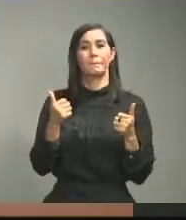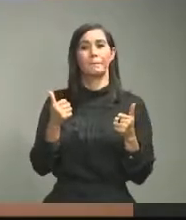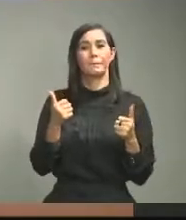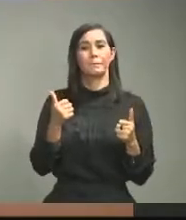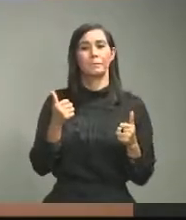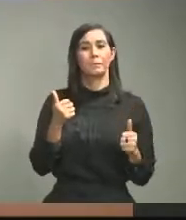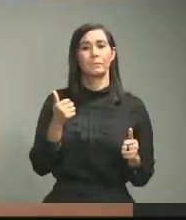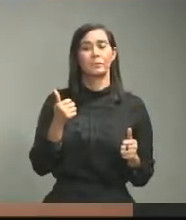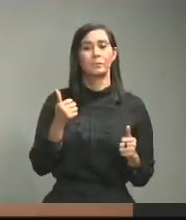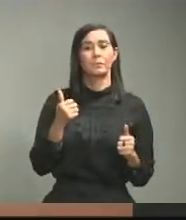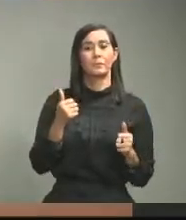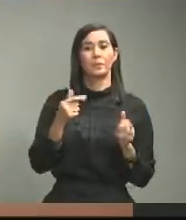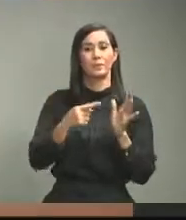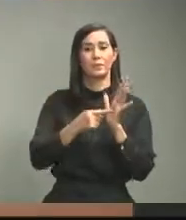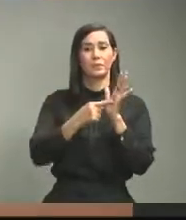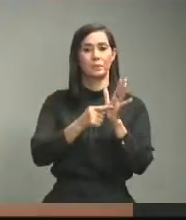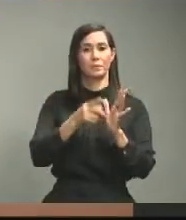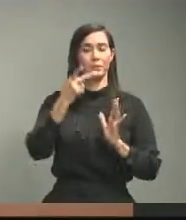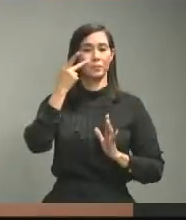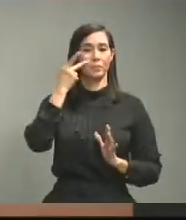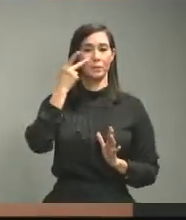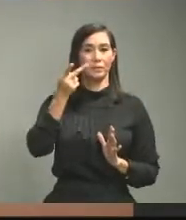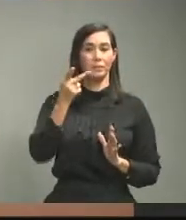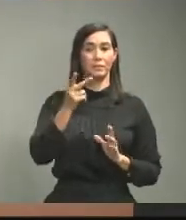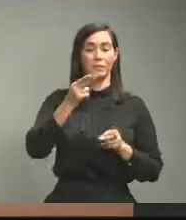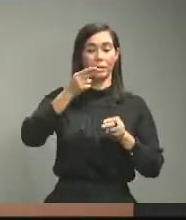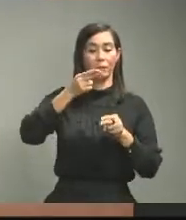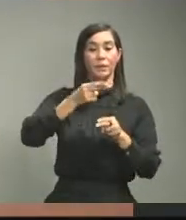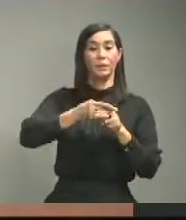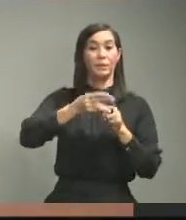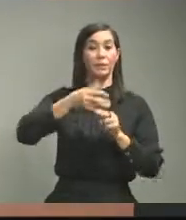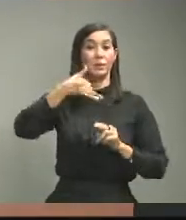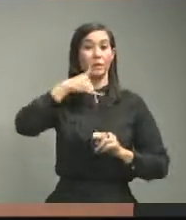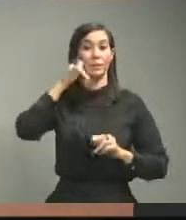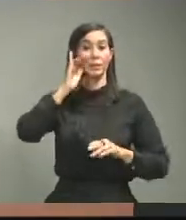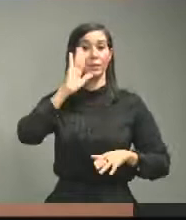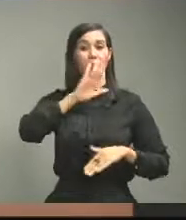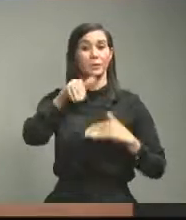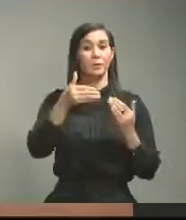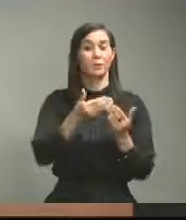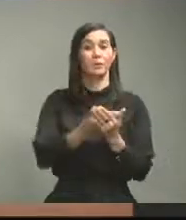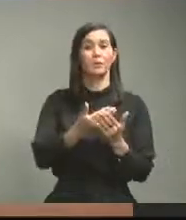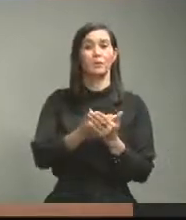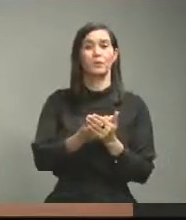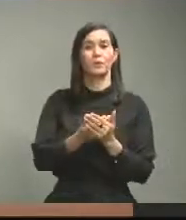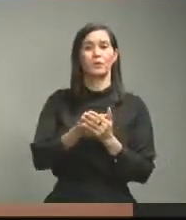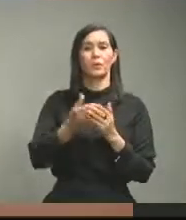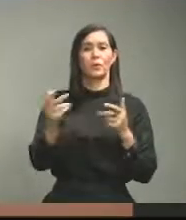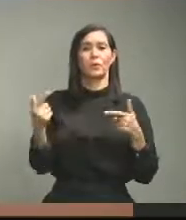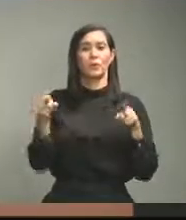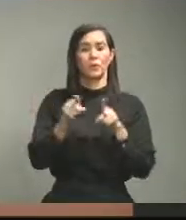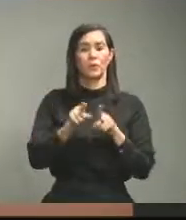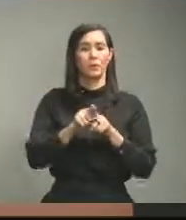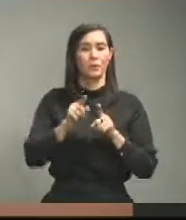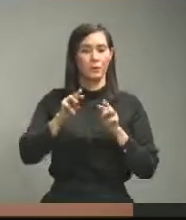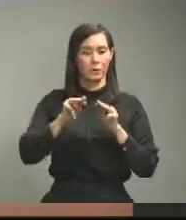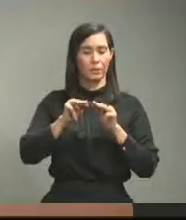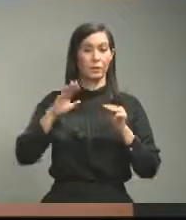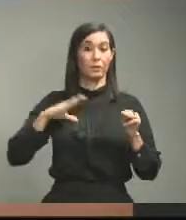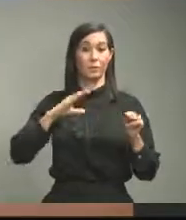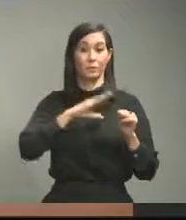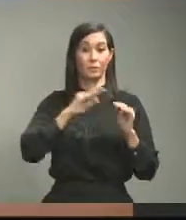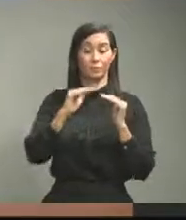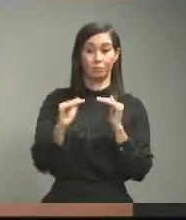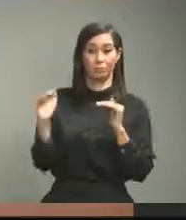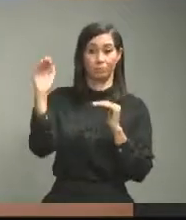aunque al parecer por lo que vimos en la tarde de ayer no todos concuerdan en la comisión de alto nivel que